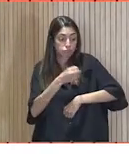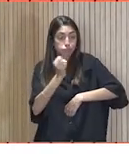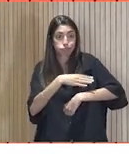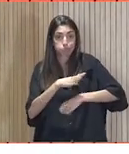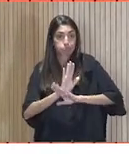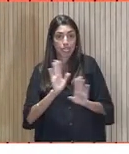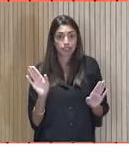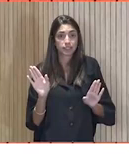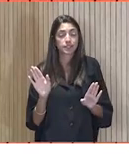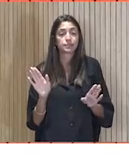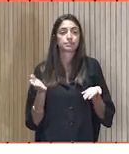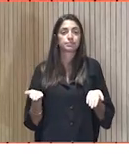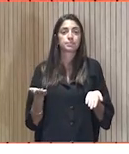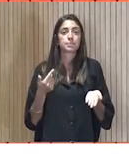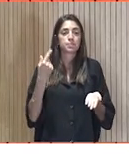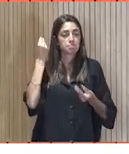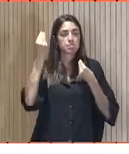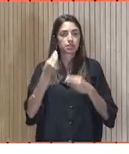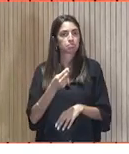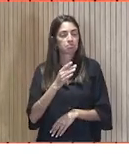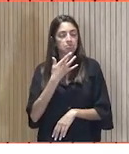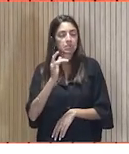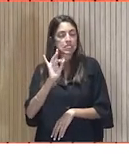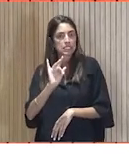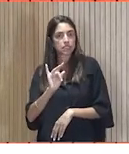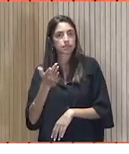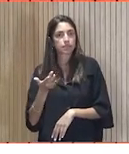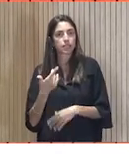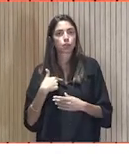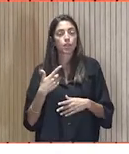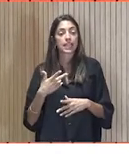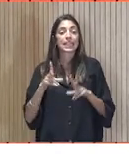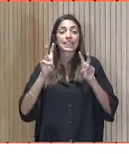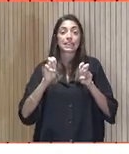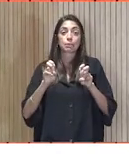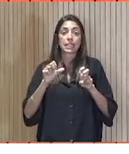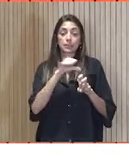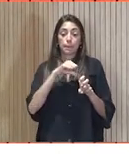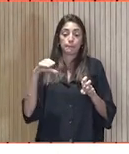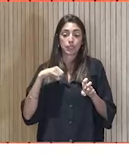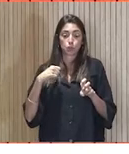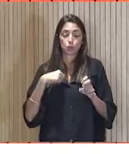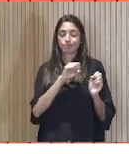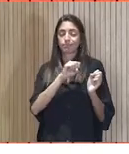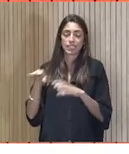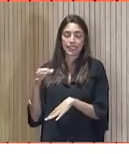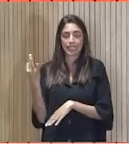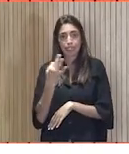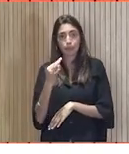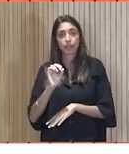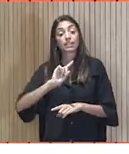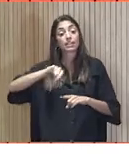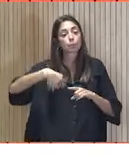pues dije ¿por qué no? Entonces, luego por motivos personales tuve que dejarlo, luego llegó la pandemia,